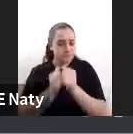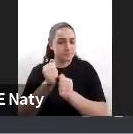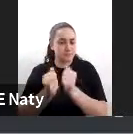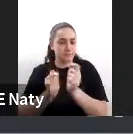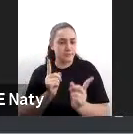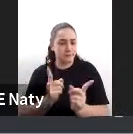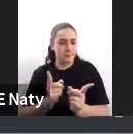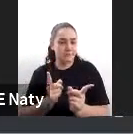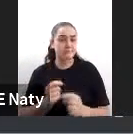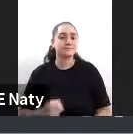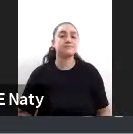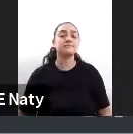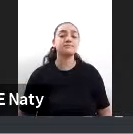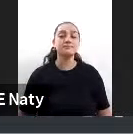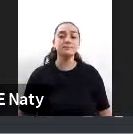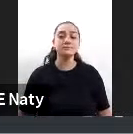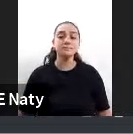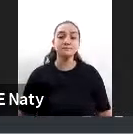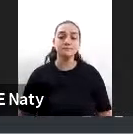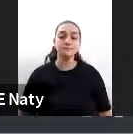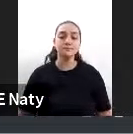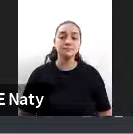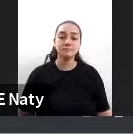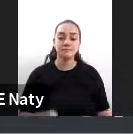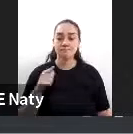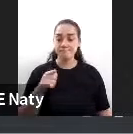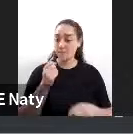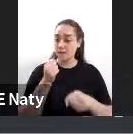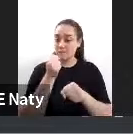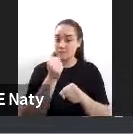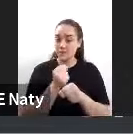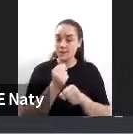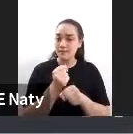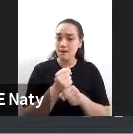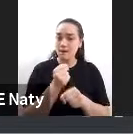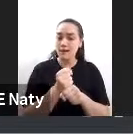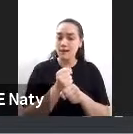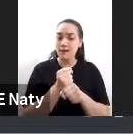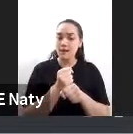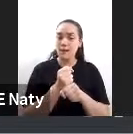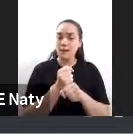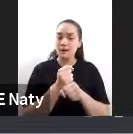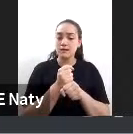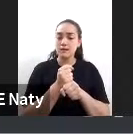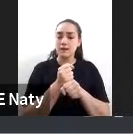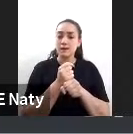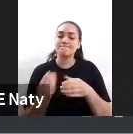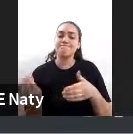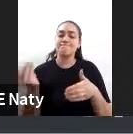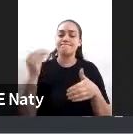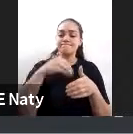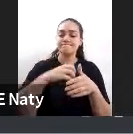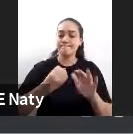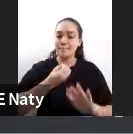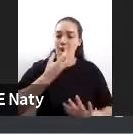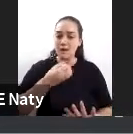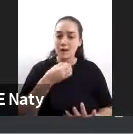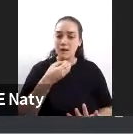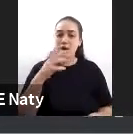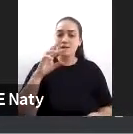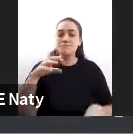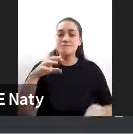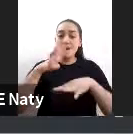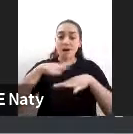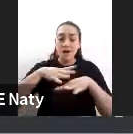INVAP y se está trabajando en reforzar la infraestructura de la red federal de fibra óptica para